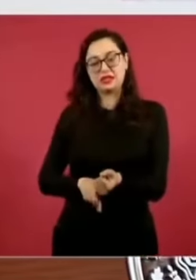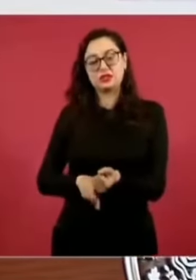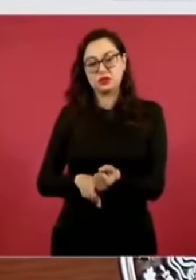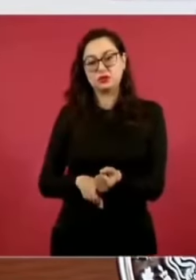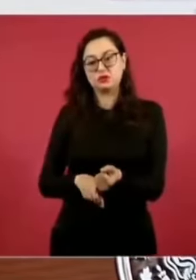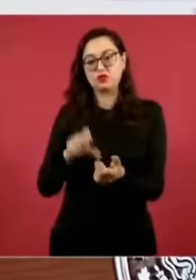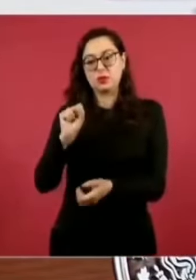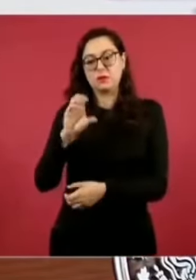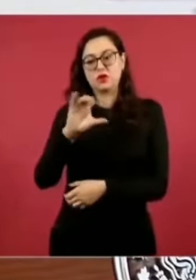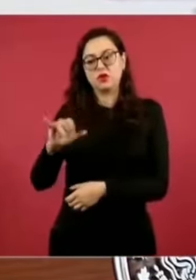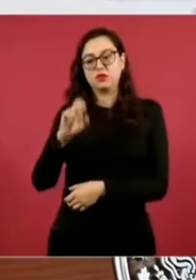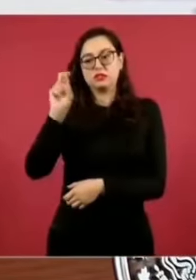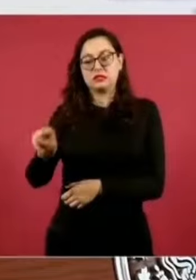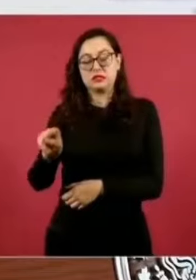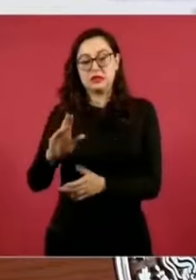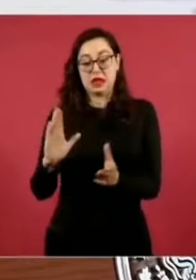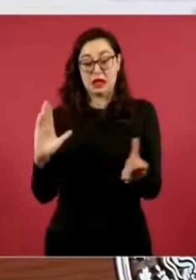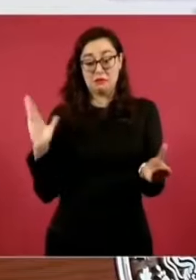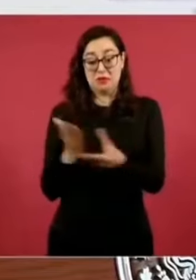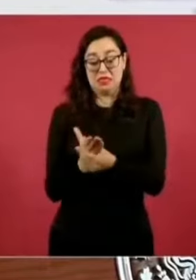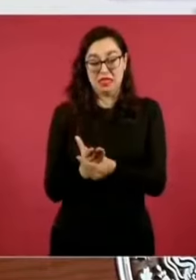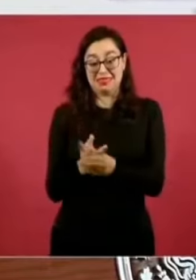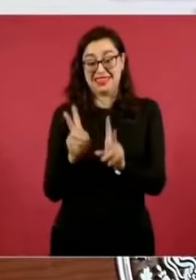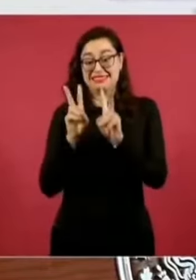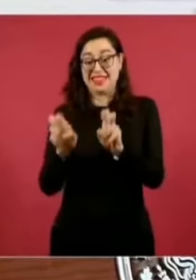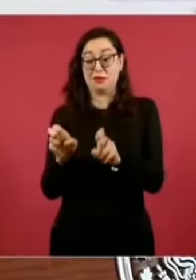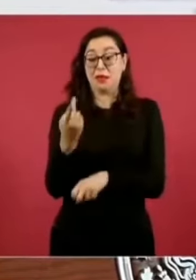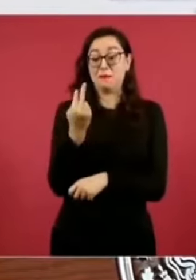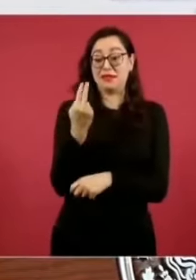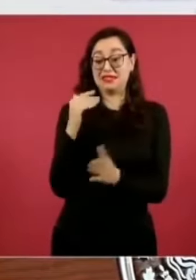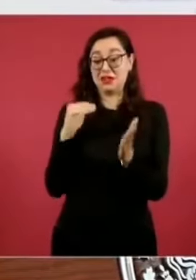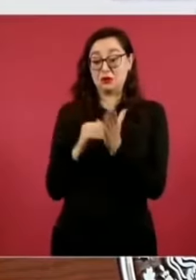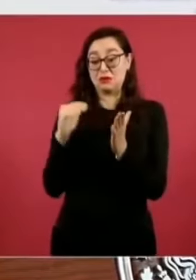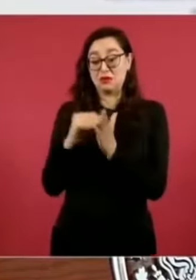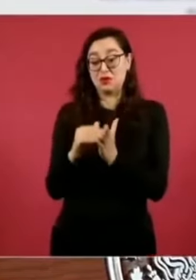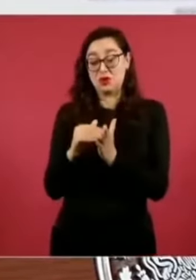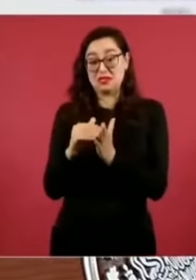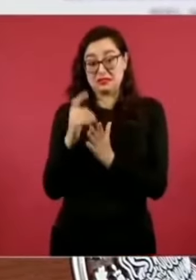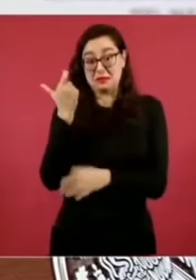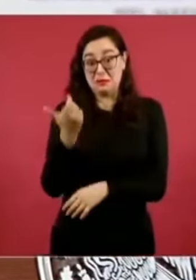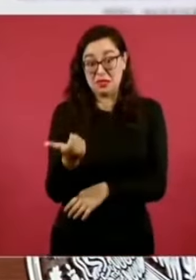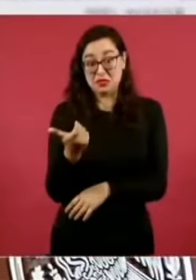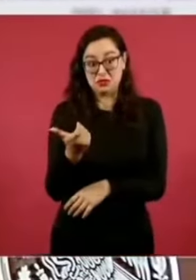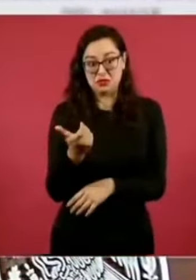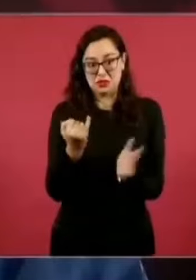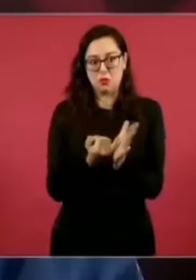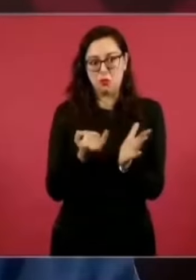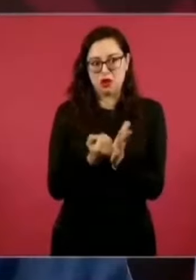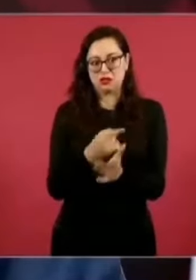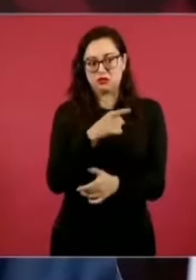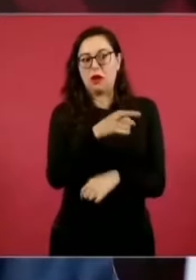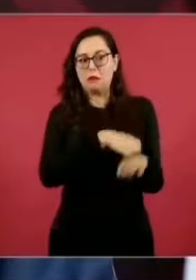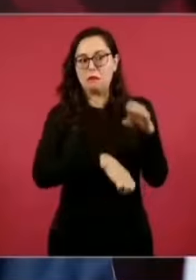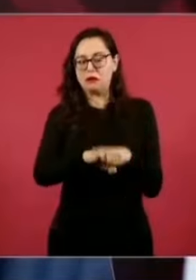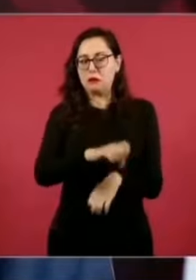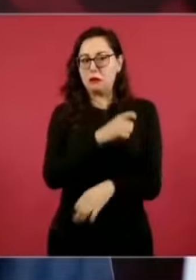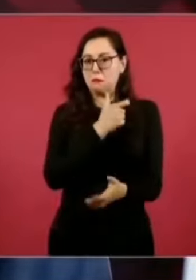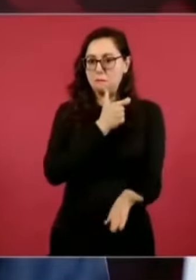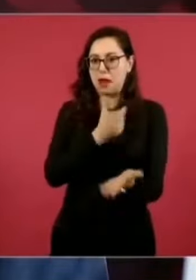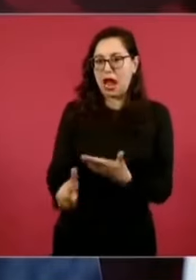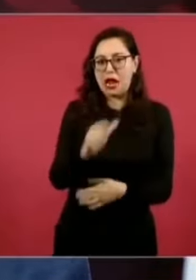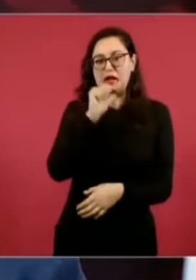que es así, quisiera yo que le dieran curso,